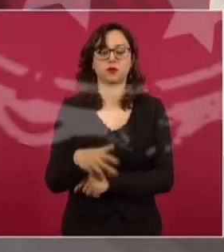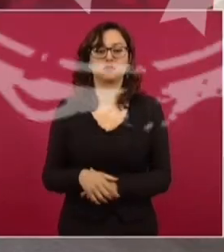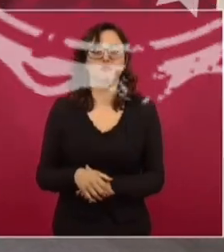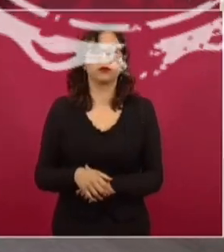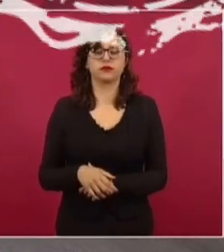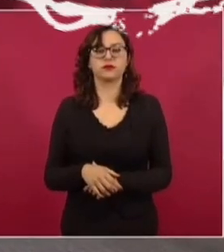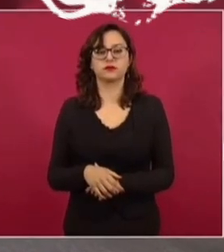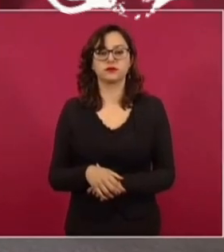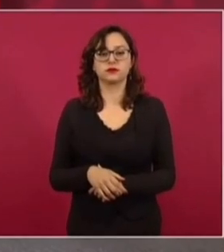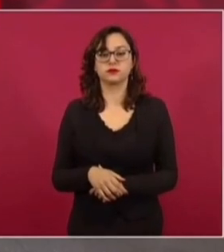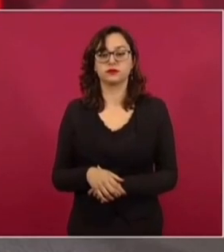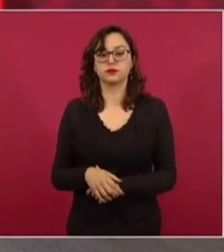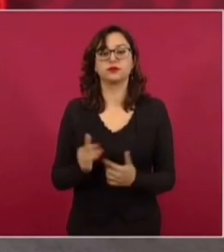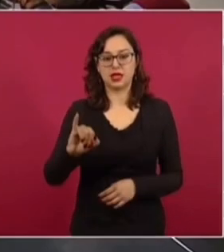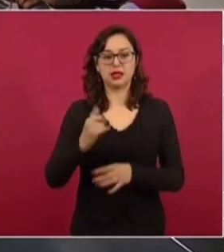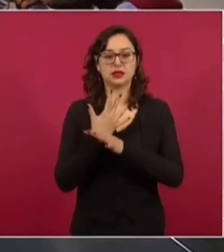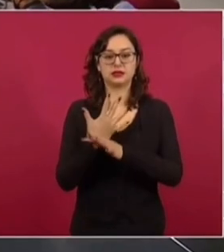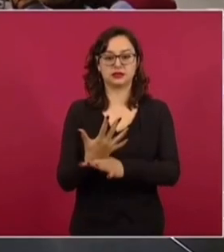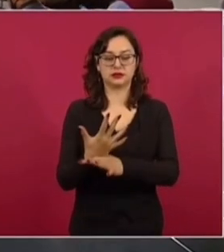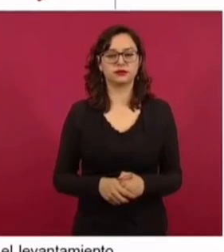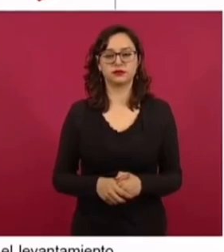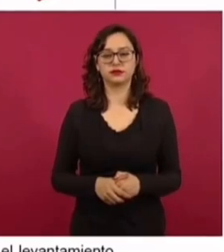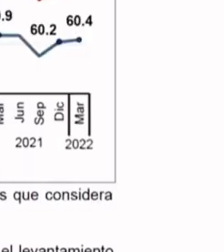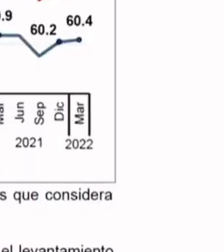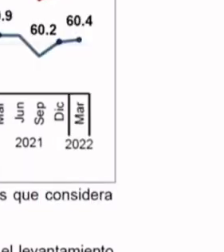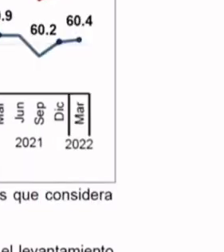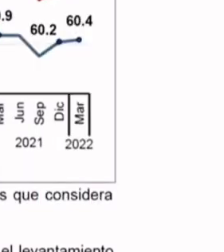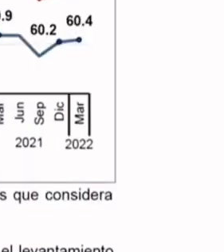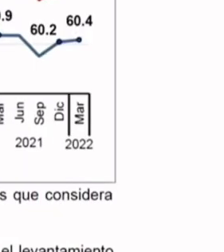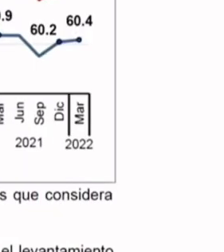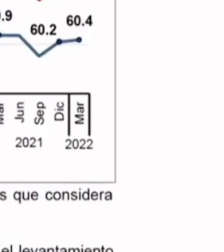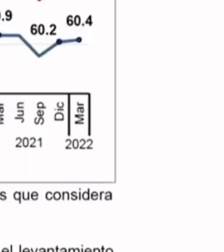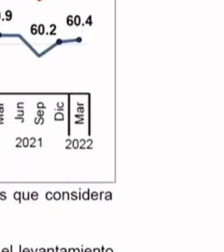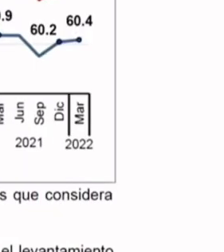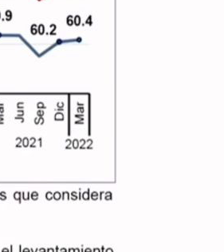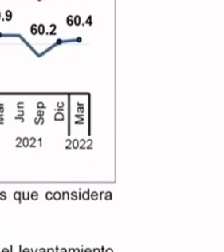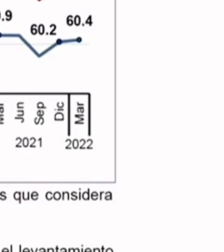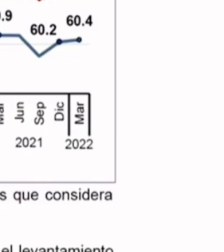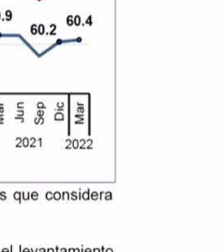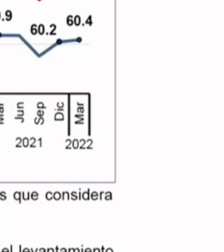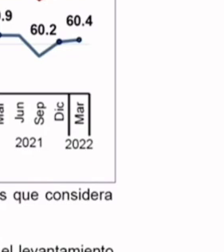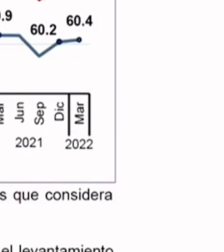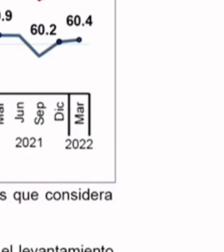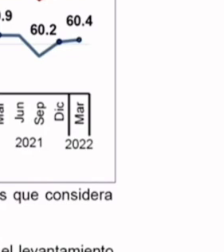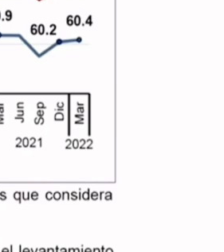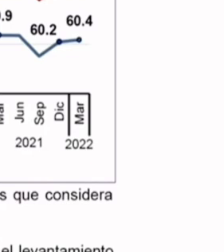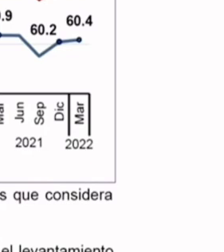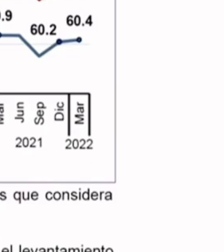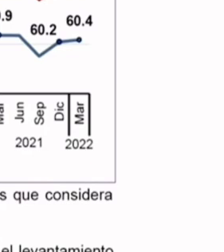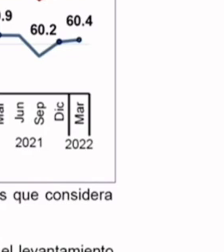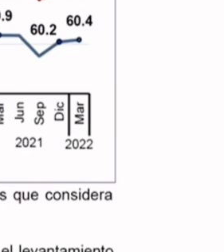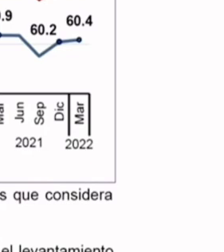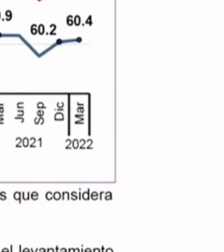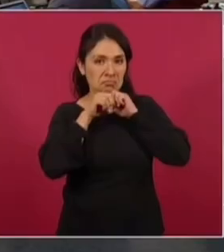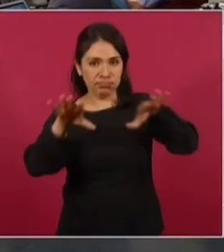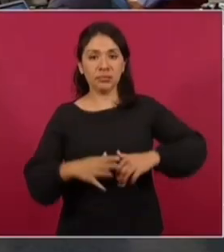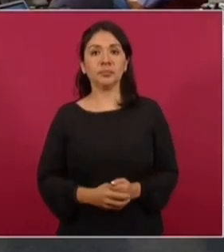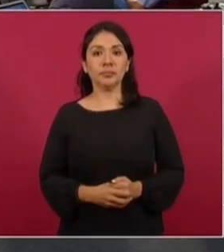La encuesta del INEGI. Pero todo esto, 13, 14, 15, 16, 17, aquí llegamos. Percepción.